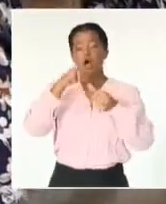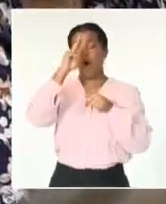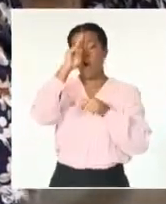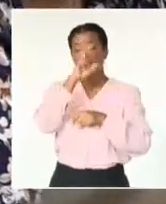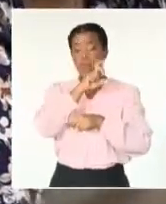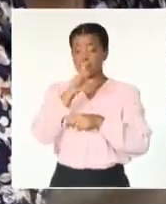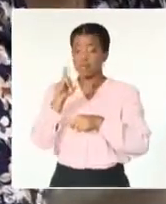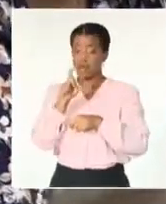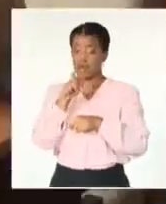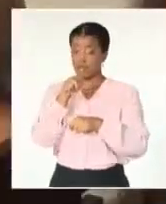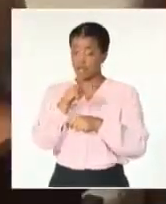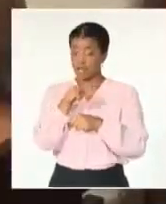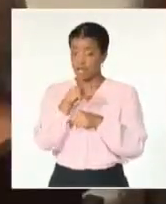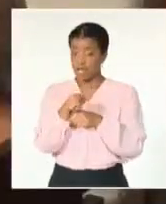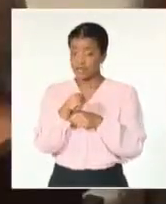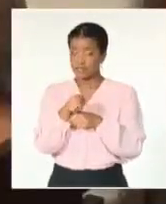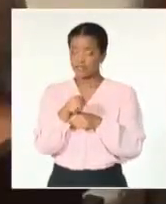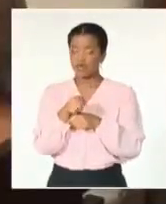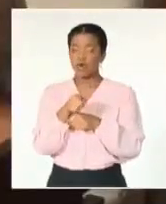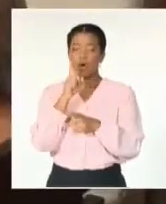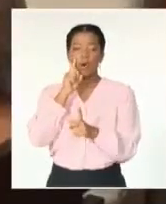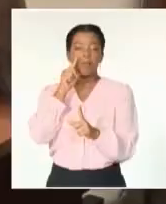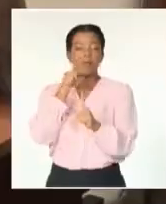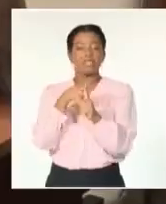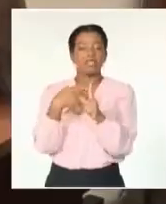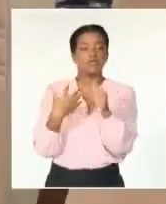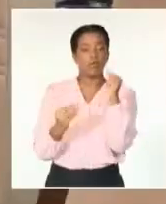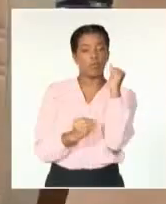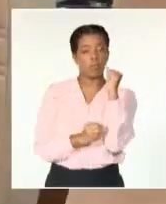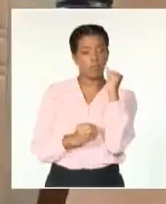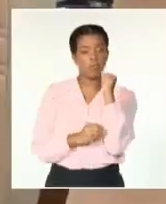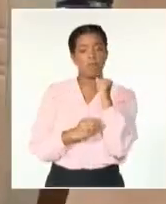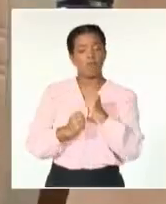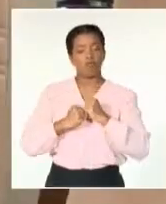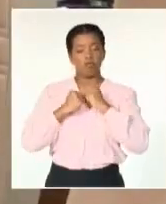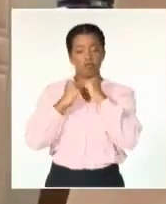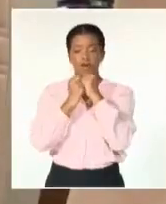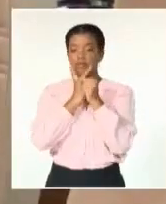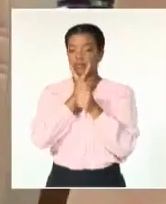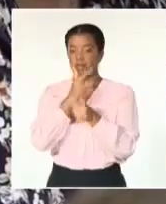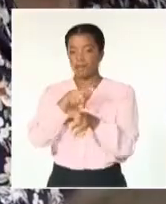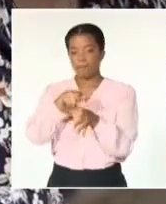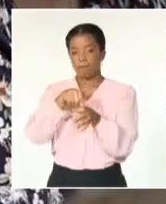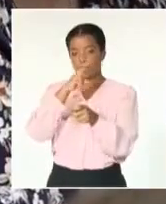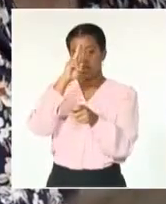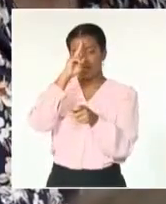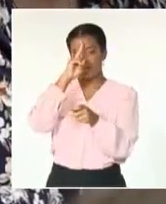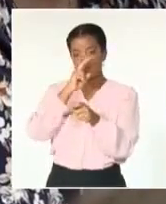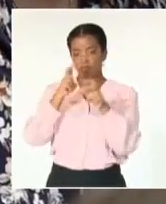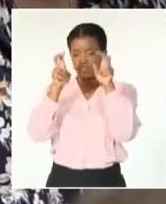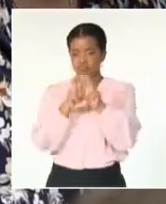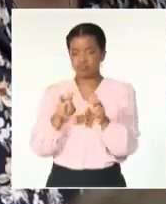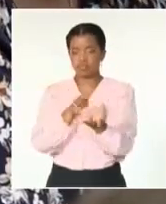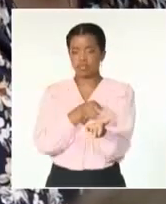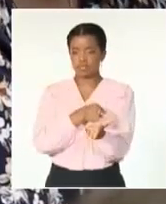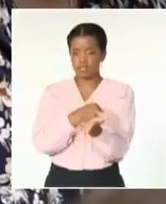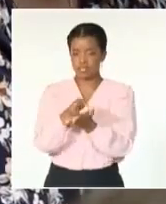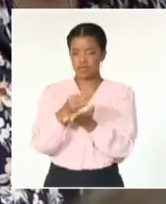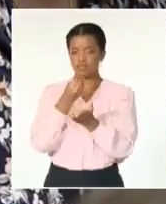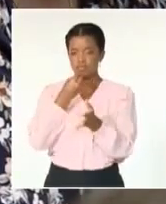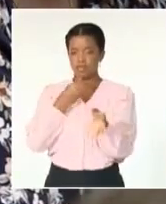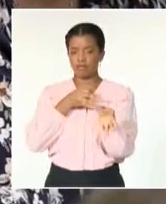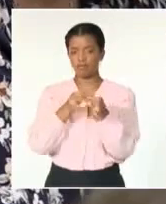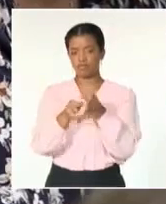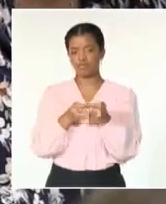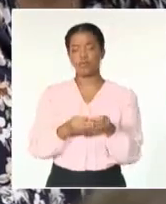especialistas, es potenciar la atención primaria de salud. Las investigaciones continúan para seguir validando su uso. En